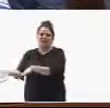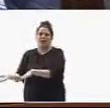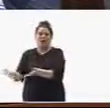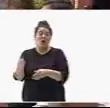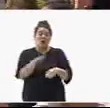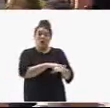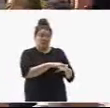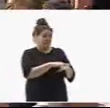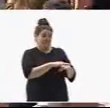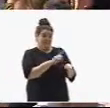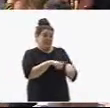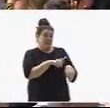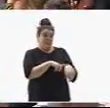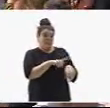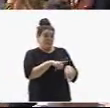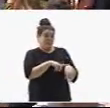Señoría,